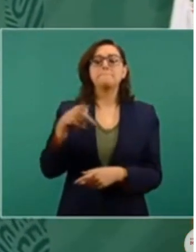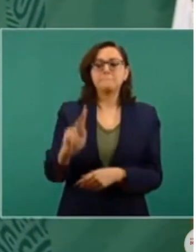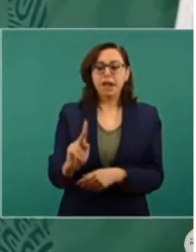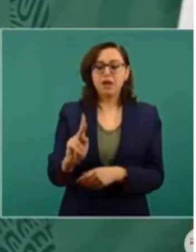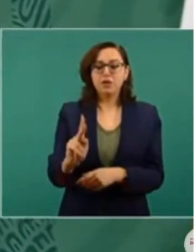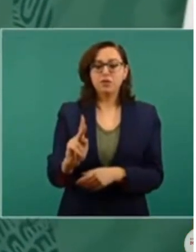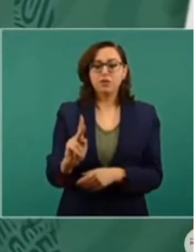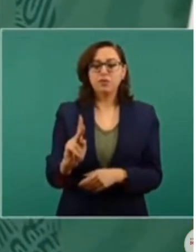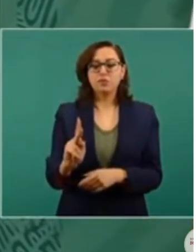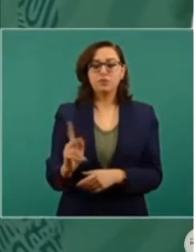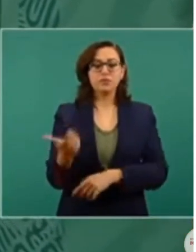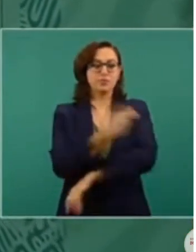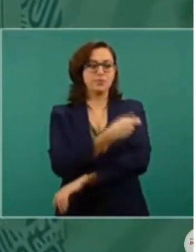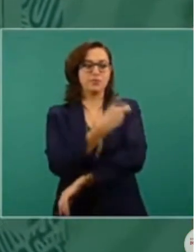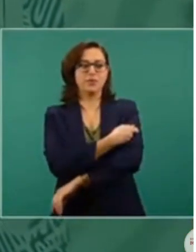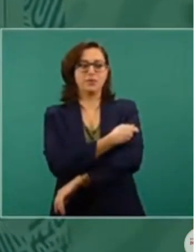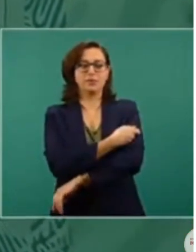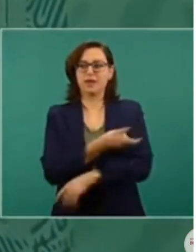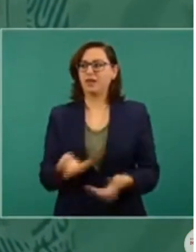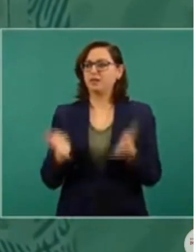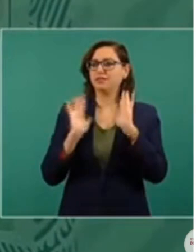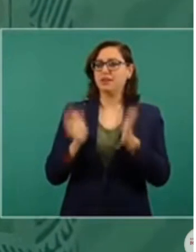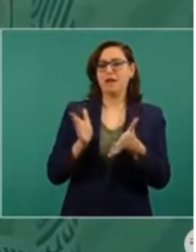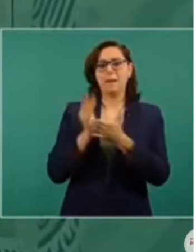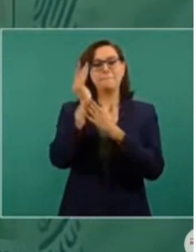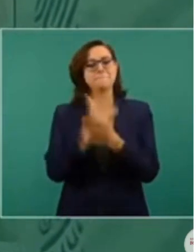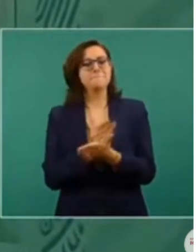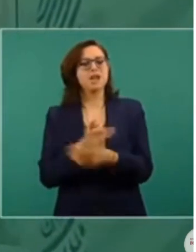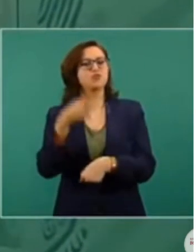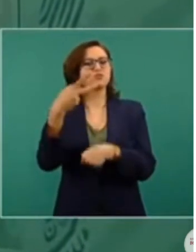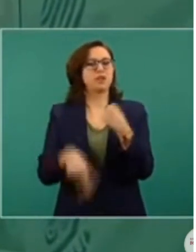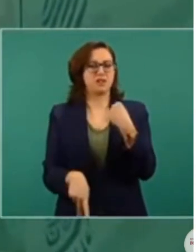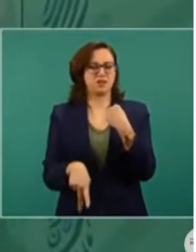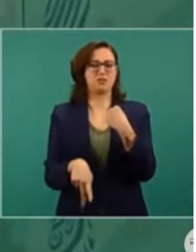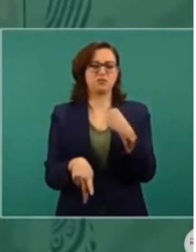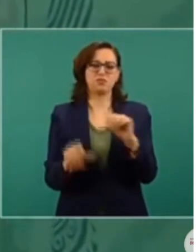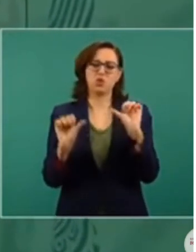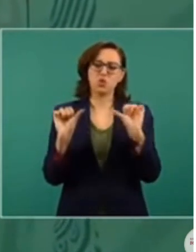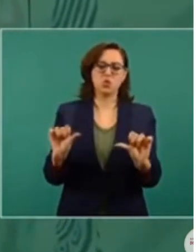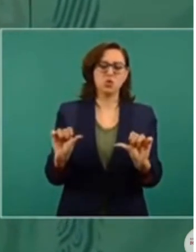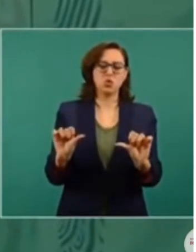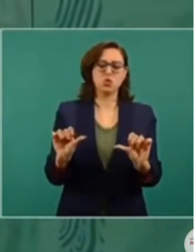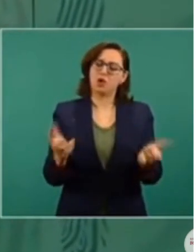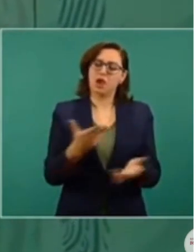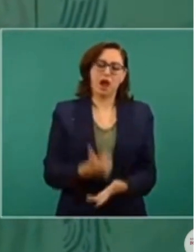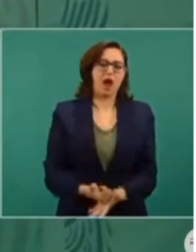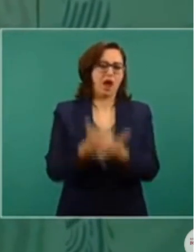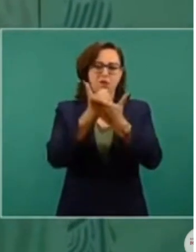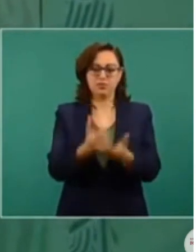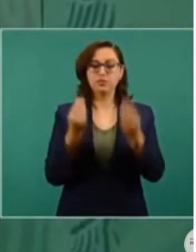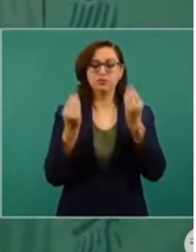ya con los adultos mayores vacunados. Esto va a ser de mucha utilidad.